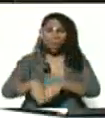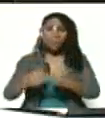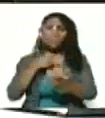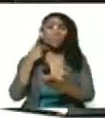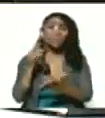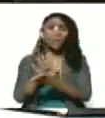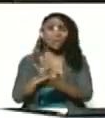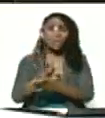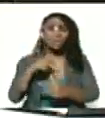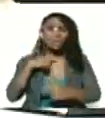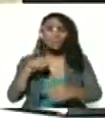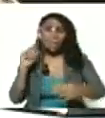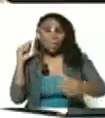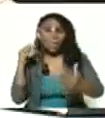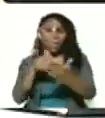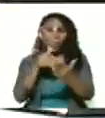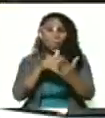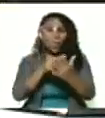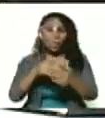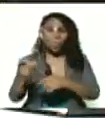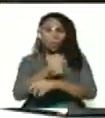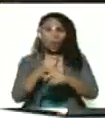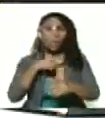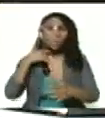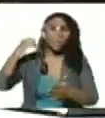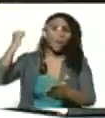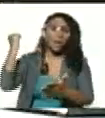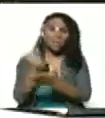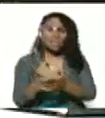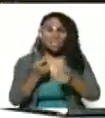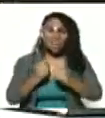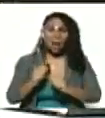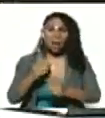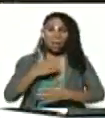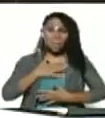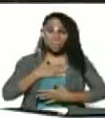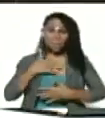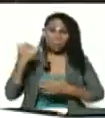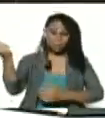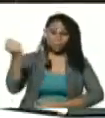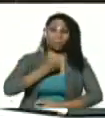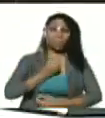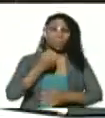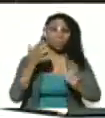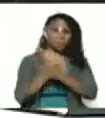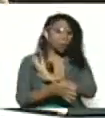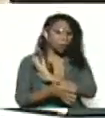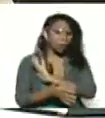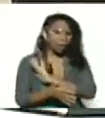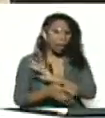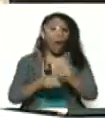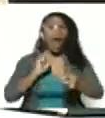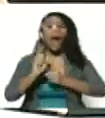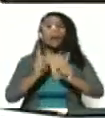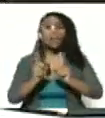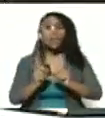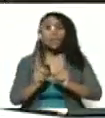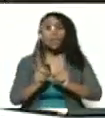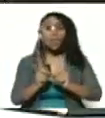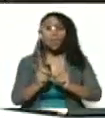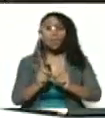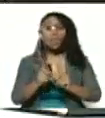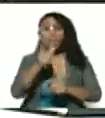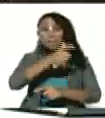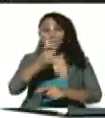atacaba el Palacio Presidencial, me buscaba, intentaba matarme a algunos de los